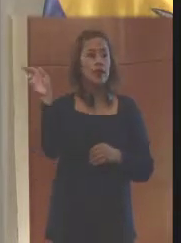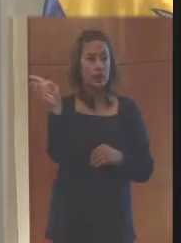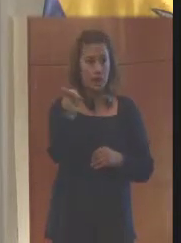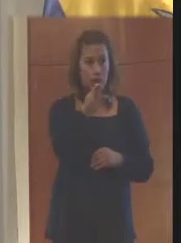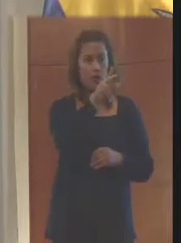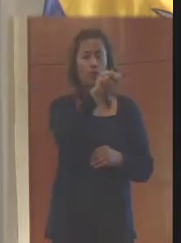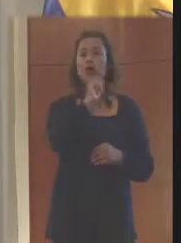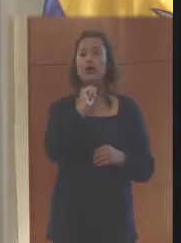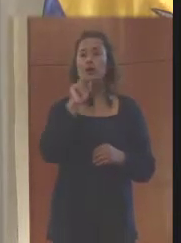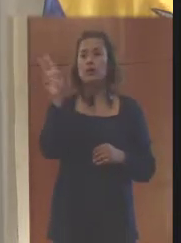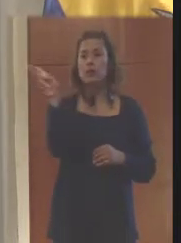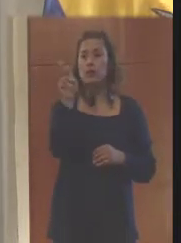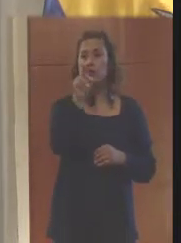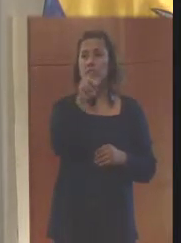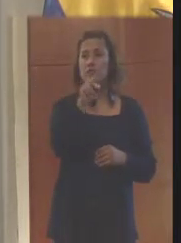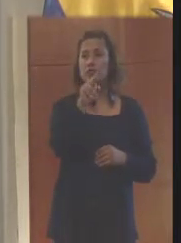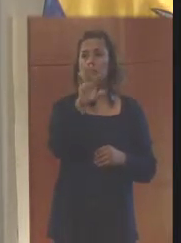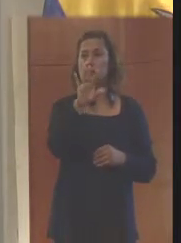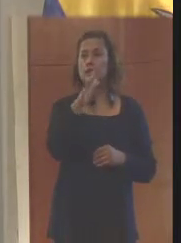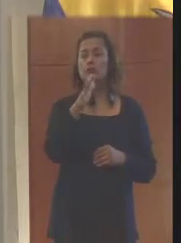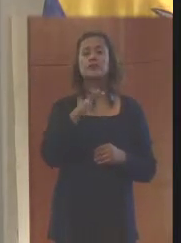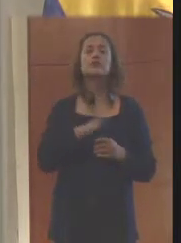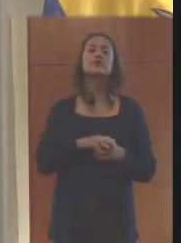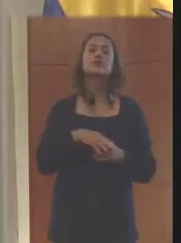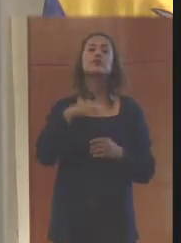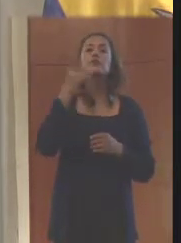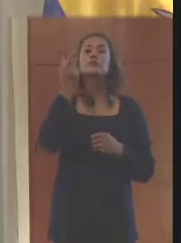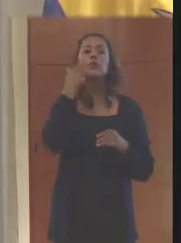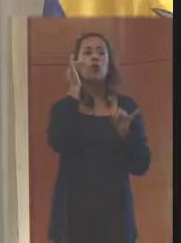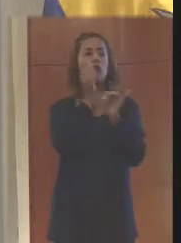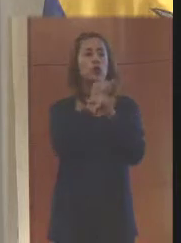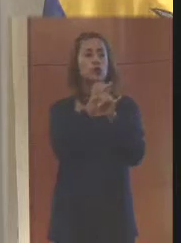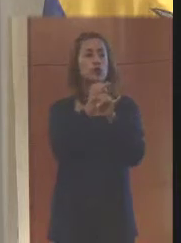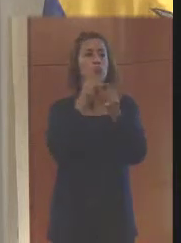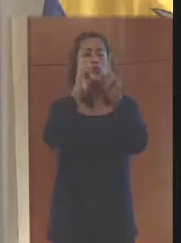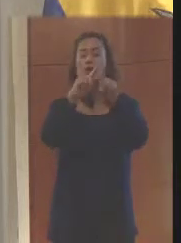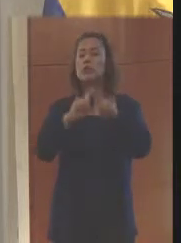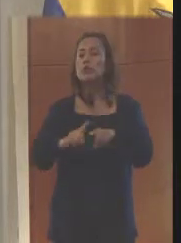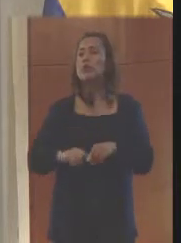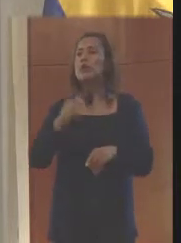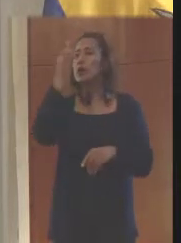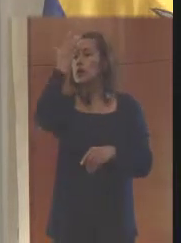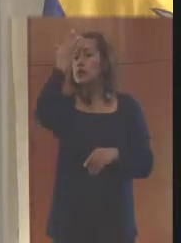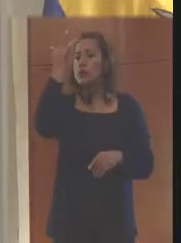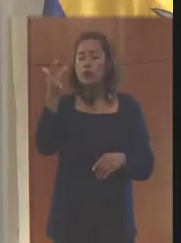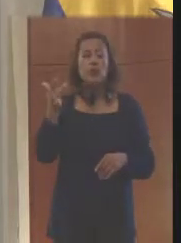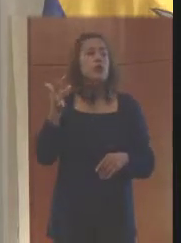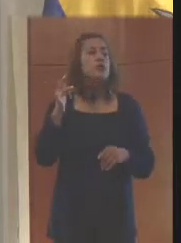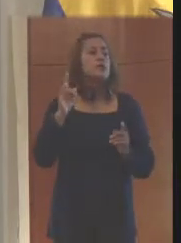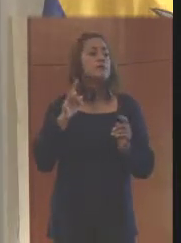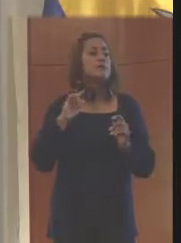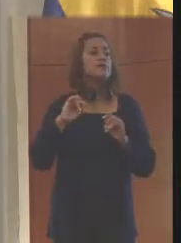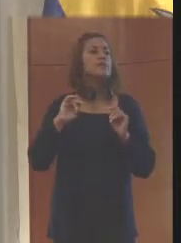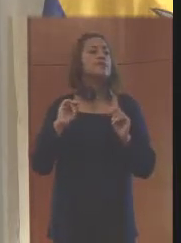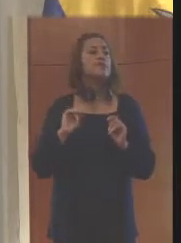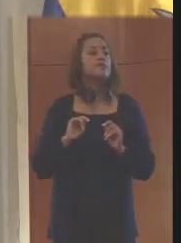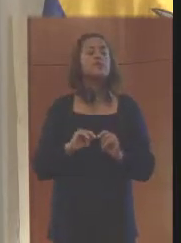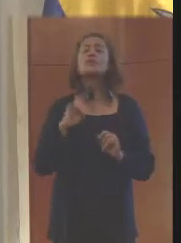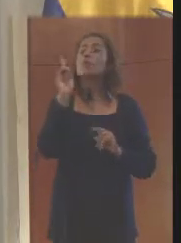manera, muestro una de las zonas industriales más importantes porque confluye el tema portuario y el tema